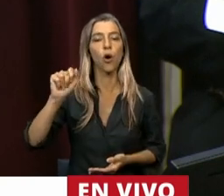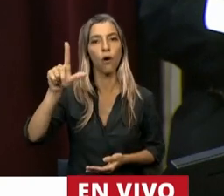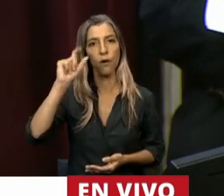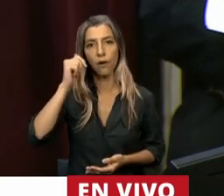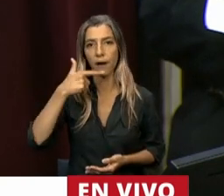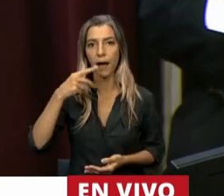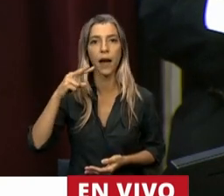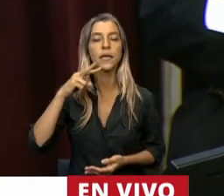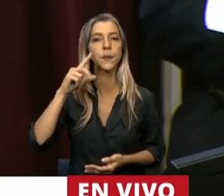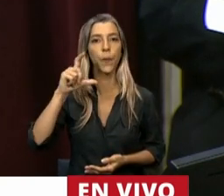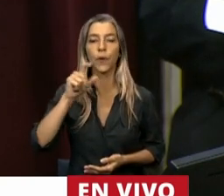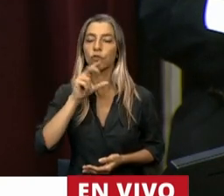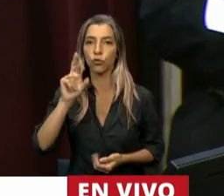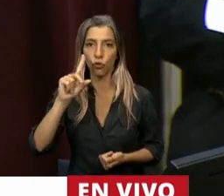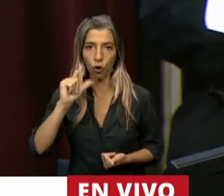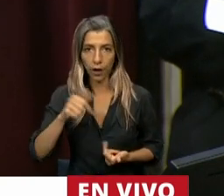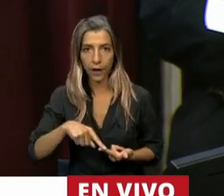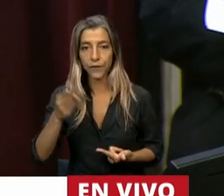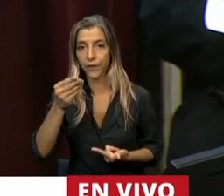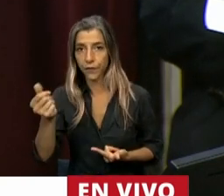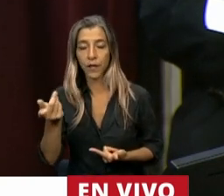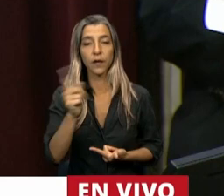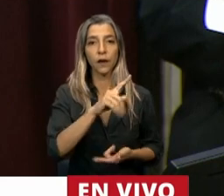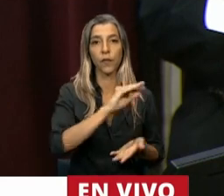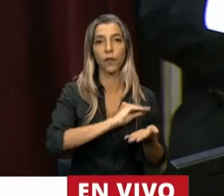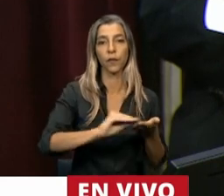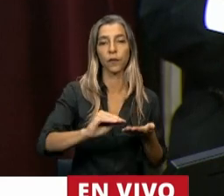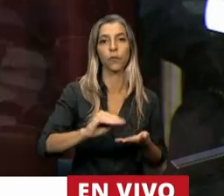Después va a tener la palabra el diputado Esteves Enrique,